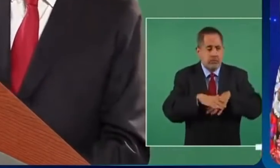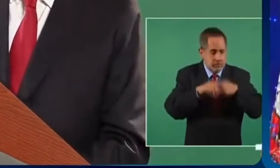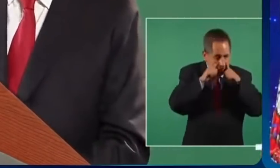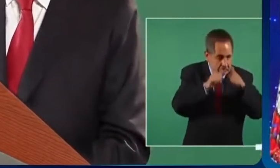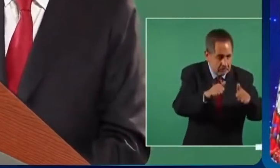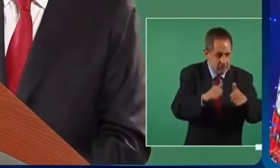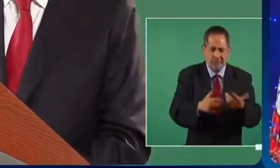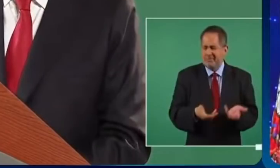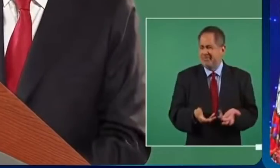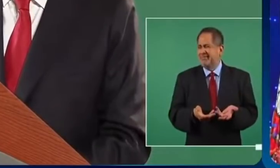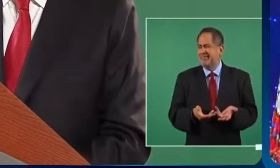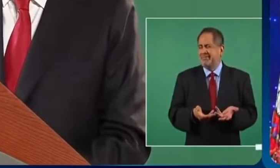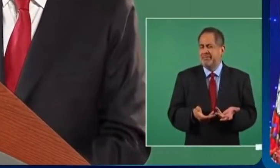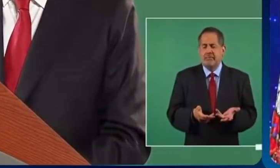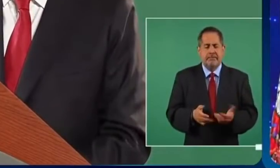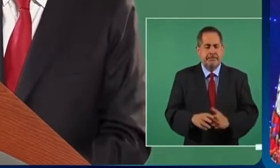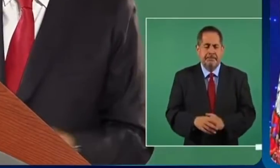dinero